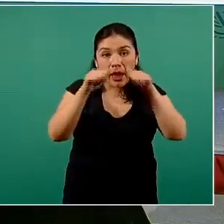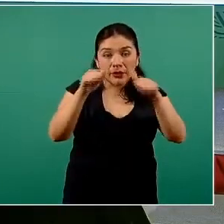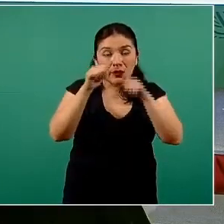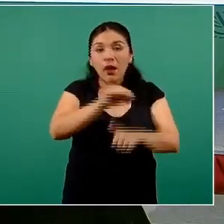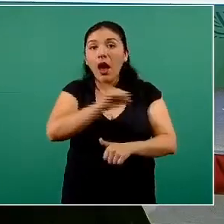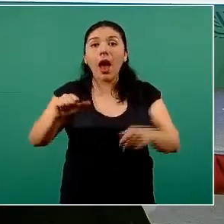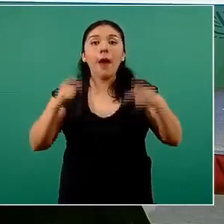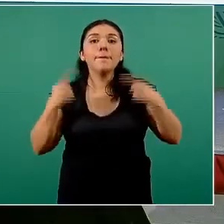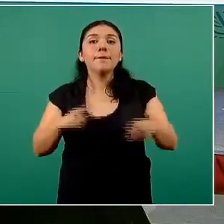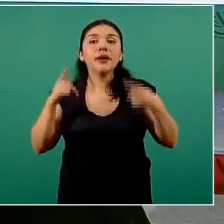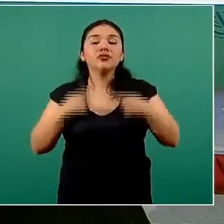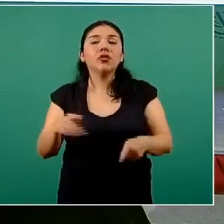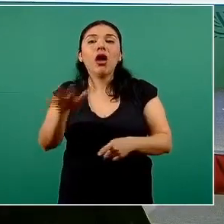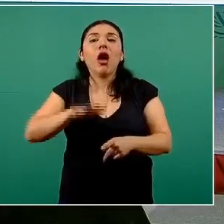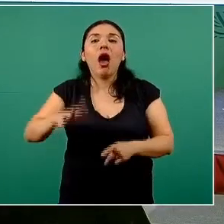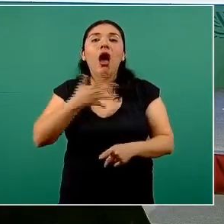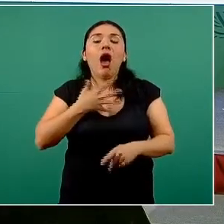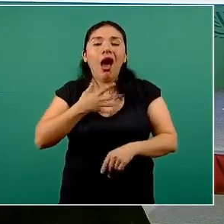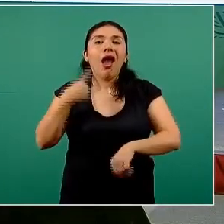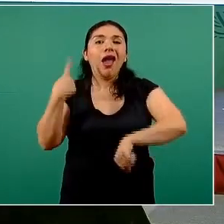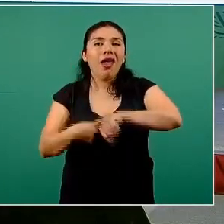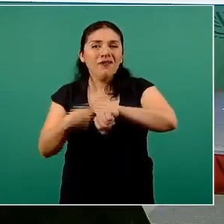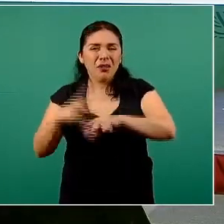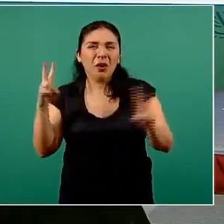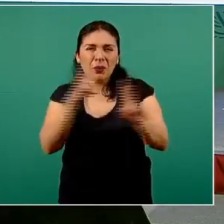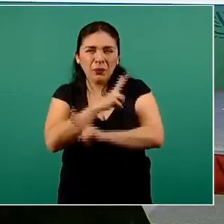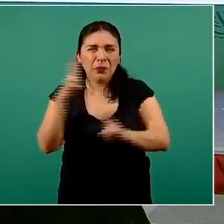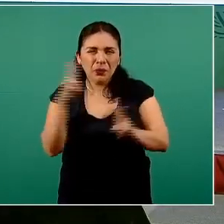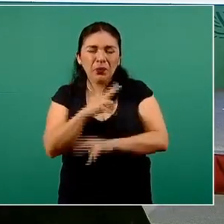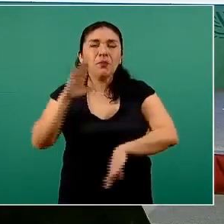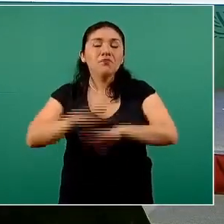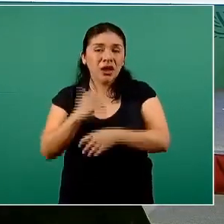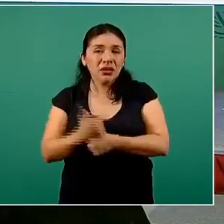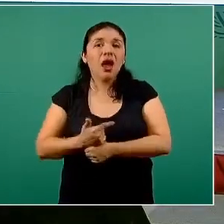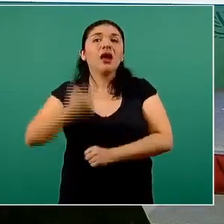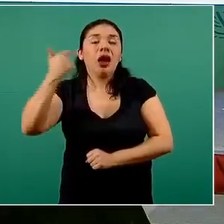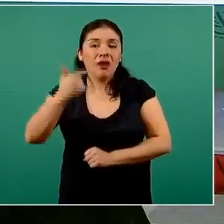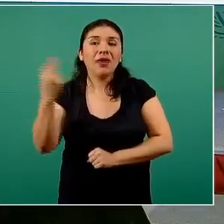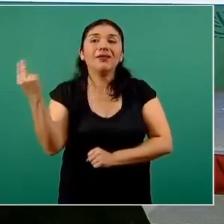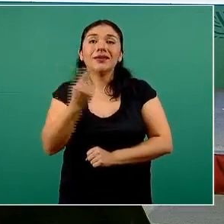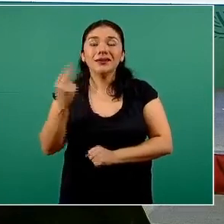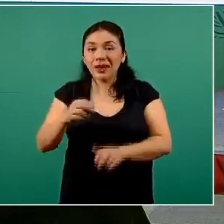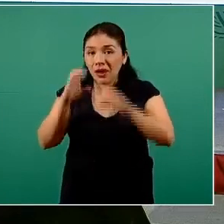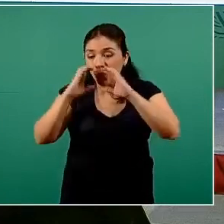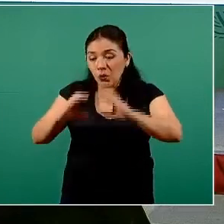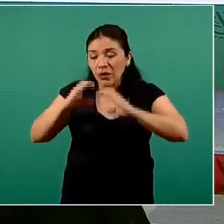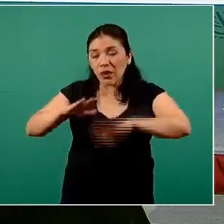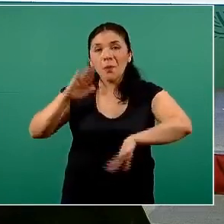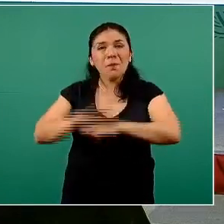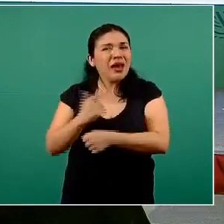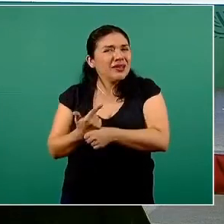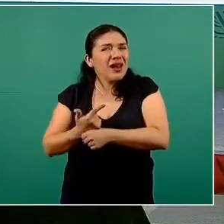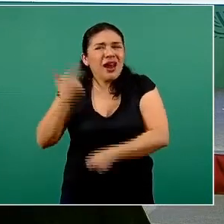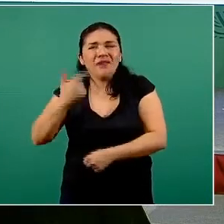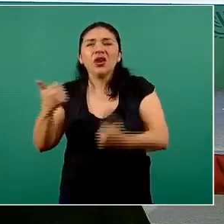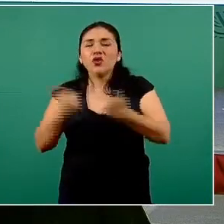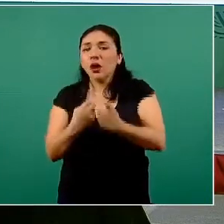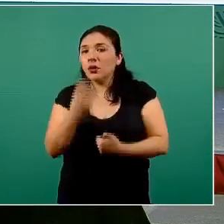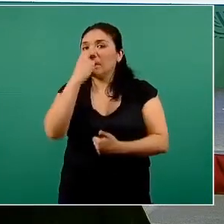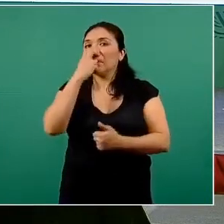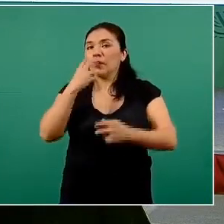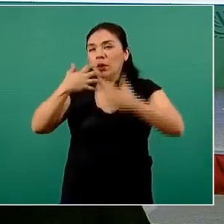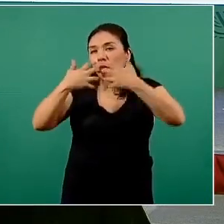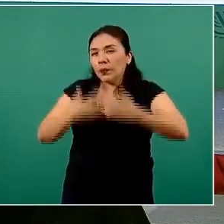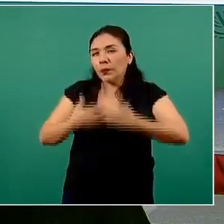personas que tienen un cuadro de infección respiratoria aguda grave y que requieren de cuidados críticos, de un ventilador